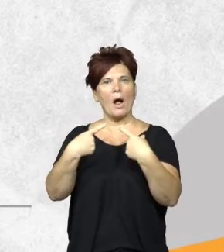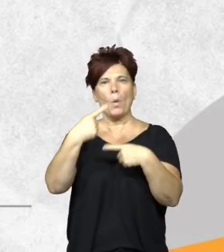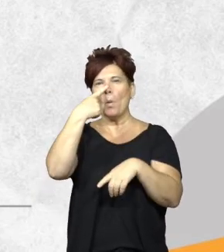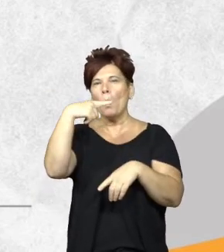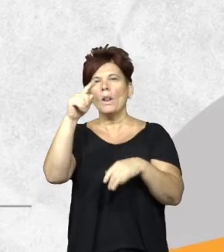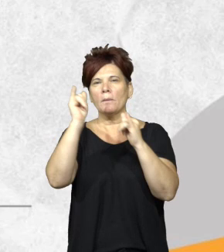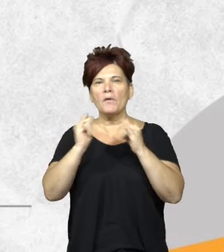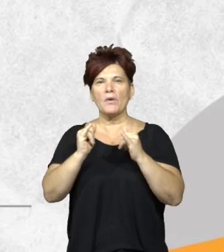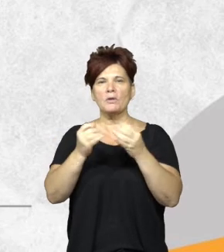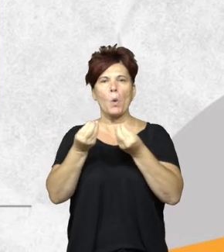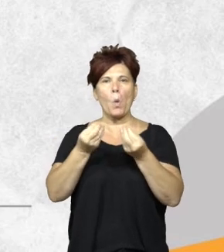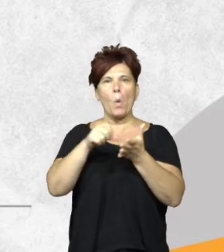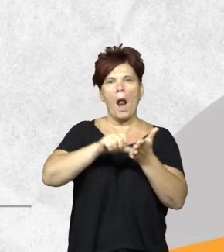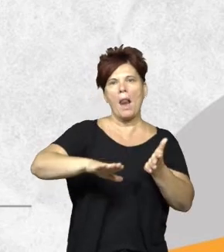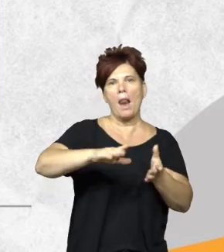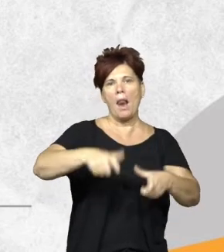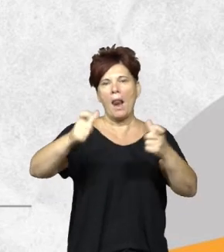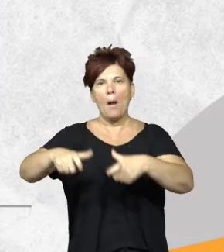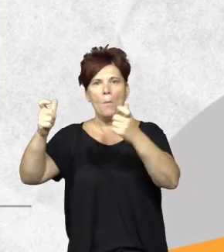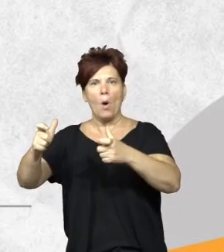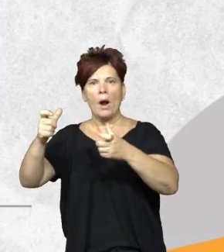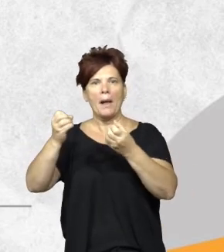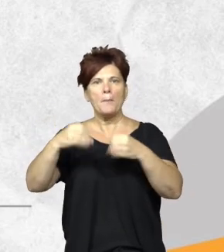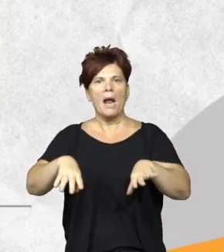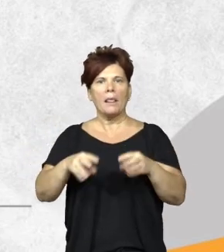de pérdida de bosque nativo cada año